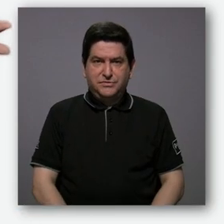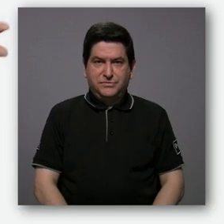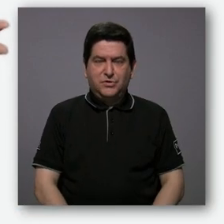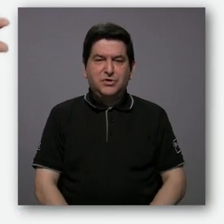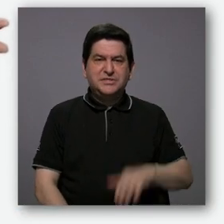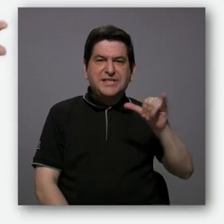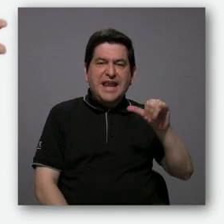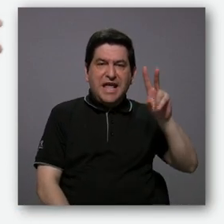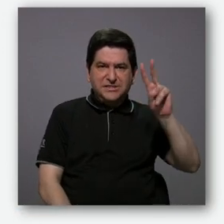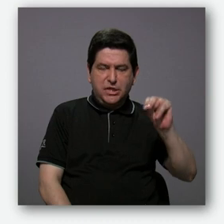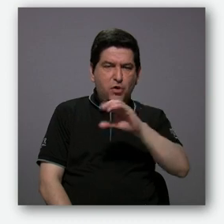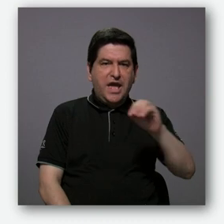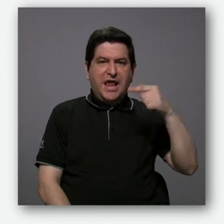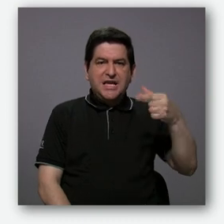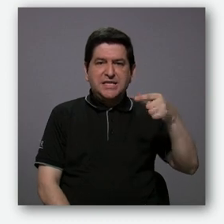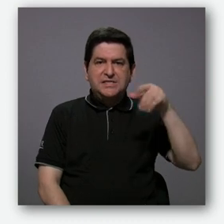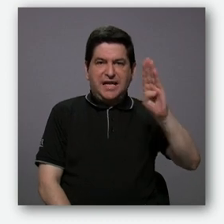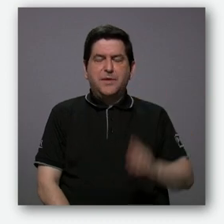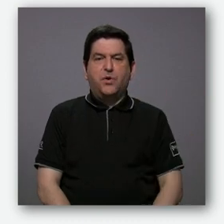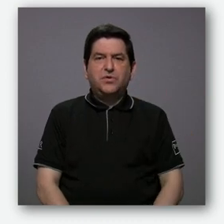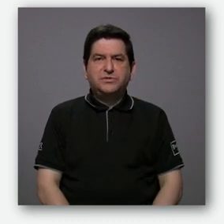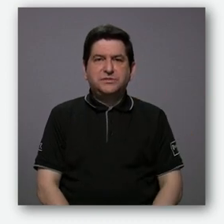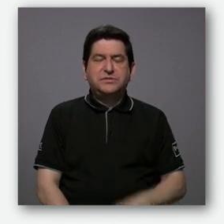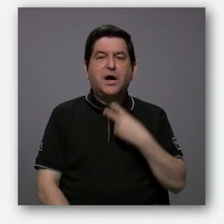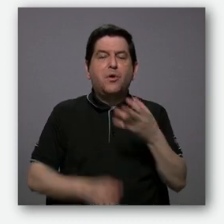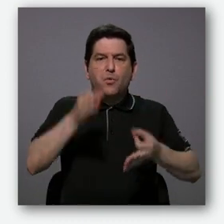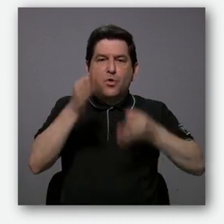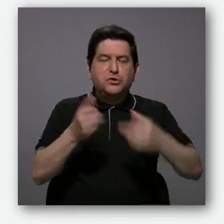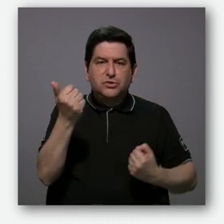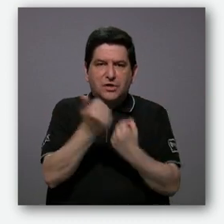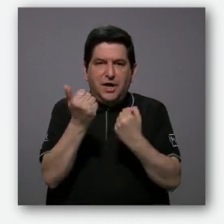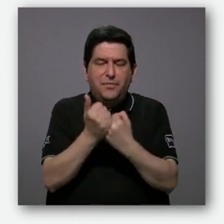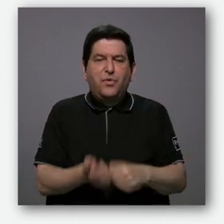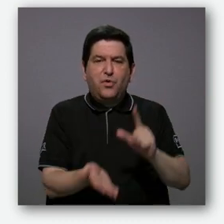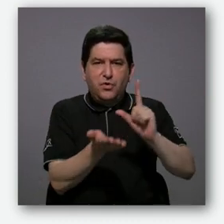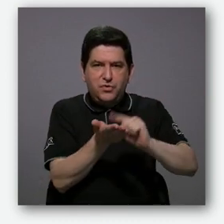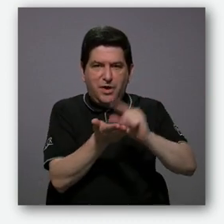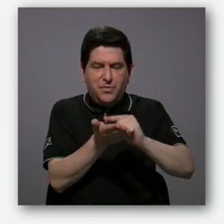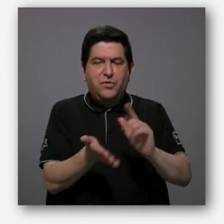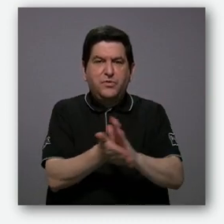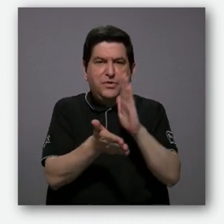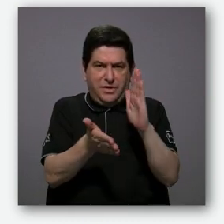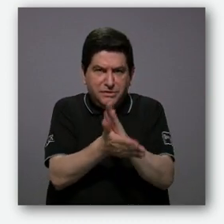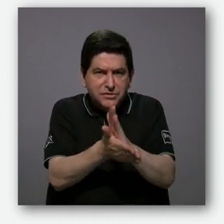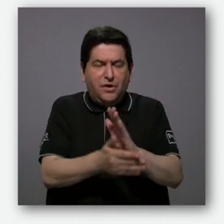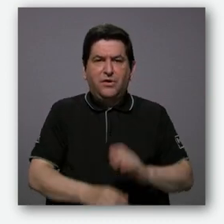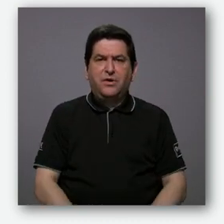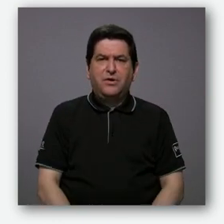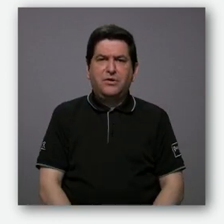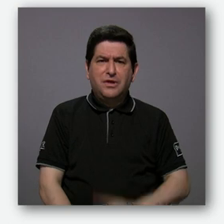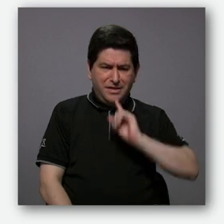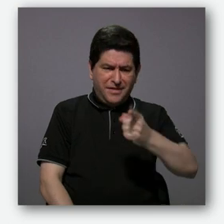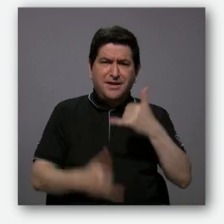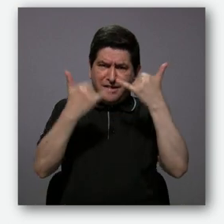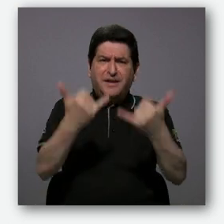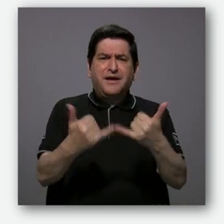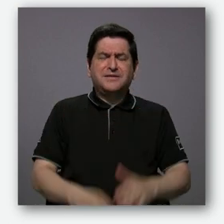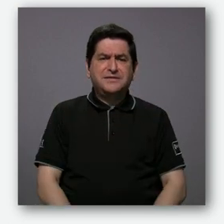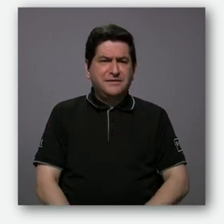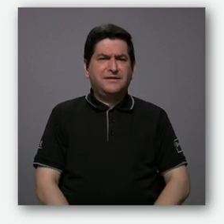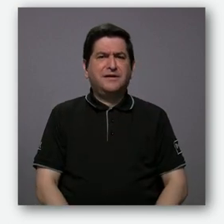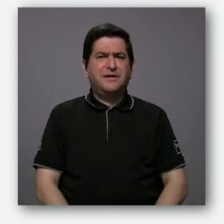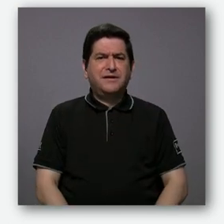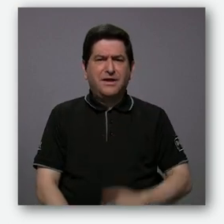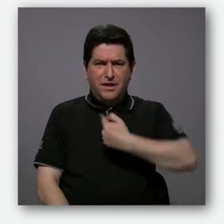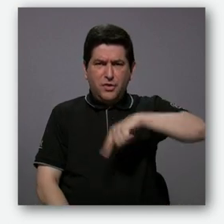estimadas Yanan Sinoguera y Giselle Bosa, la voz jurídica de apoyo a la publicación del memorando, pronunciémonos y digamos,